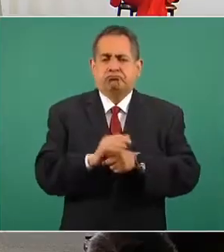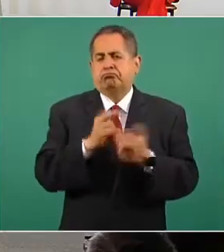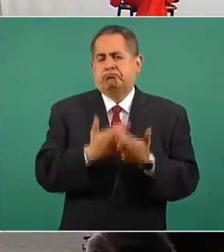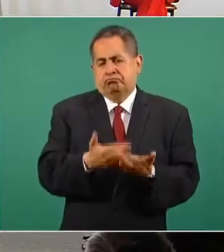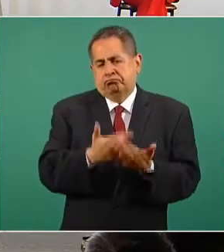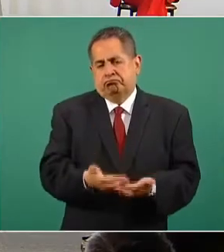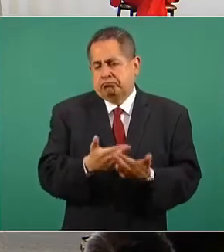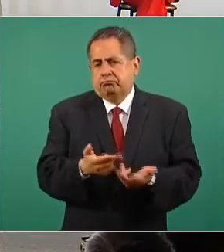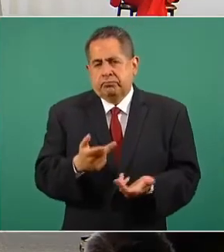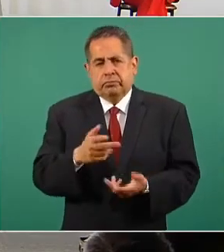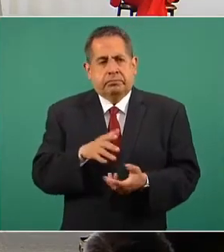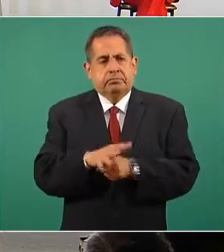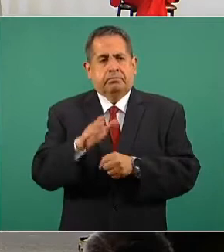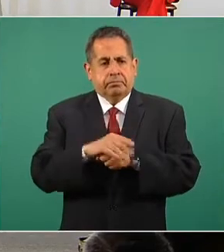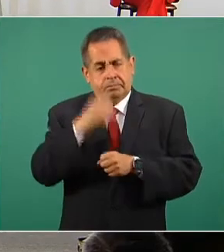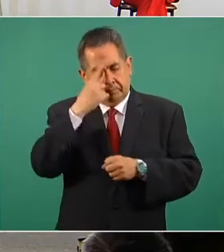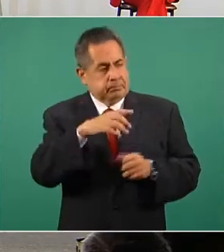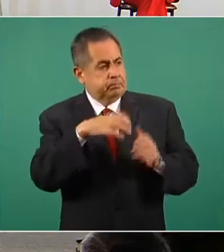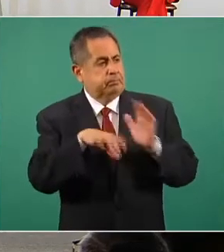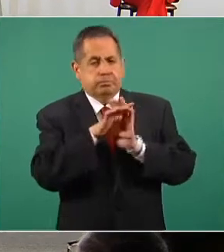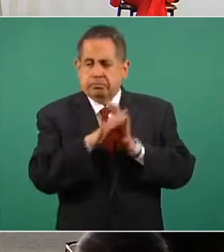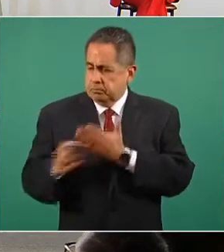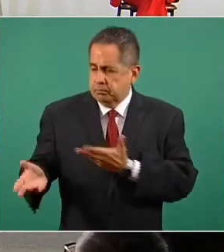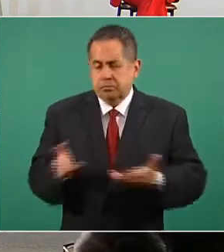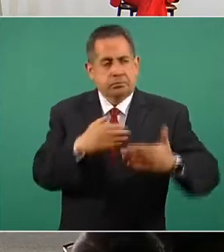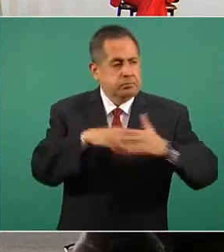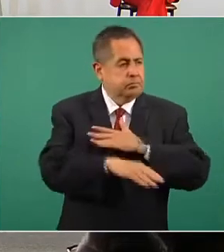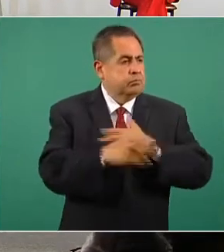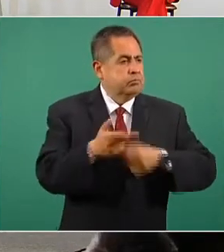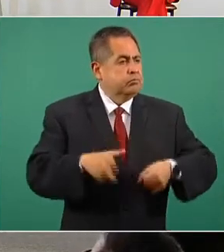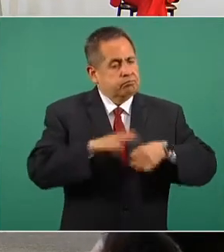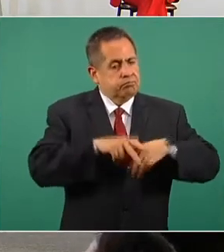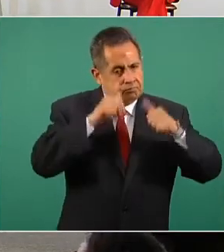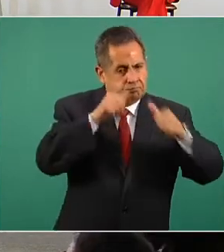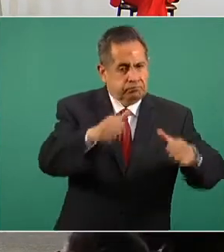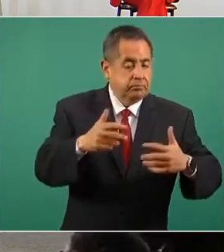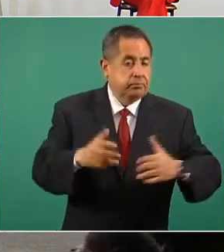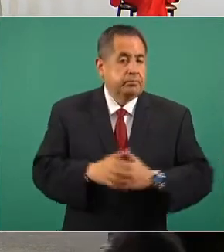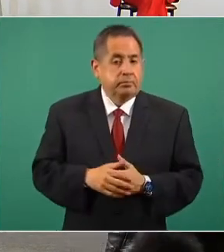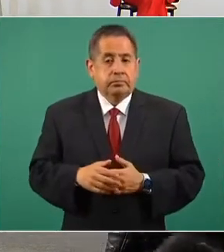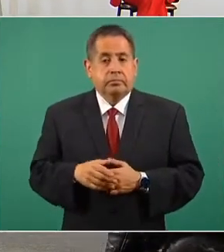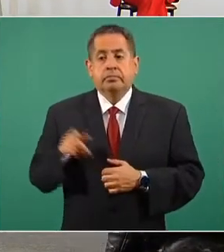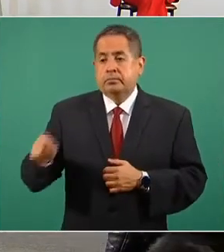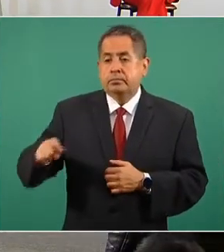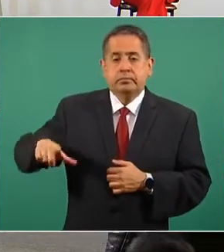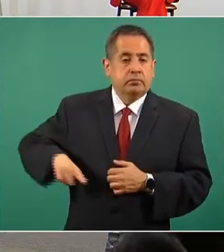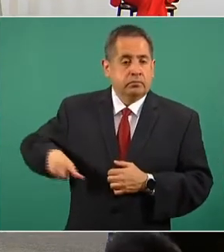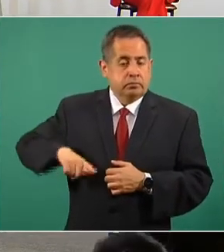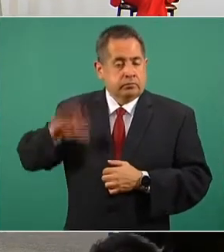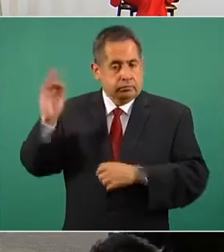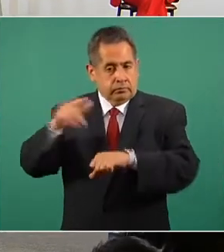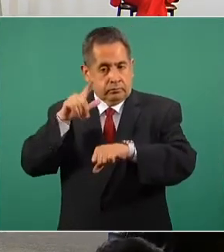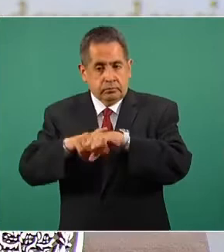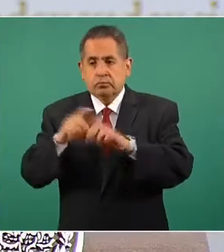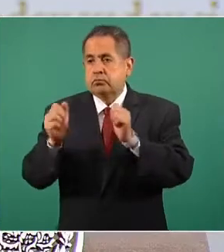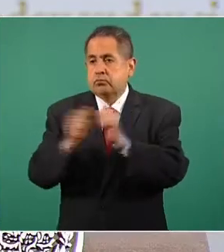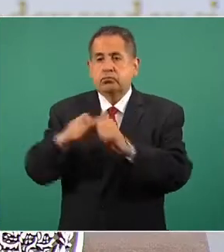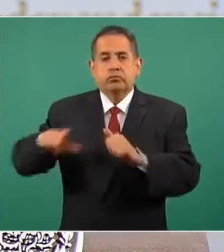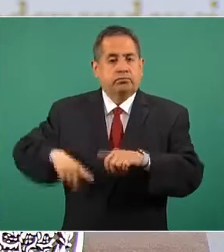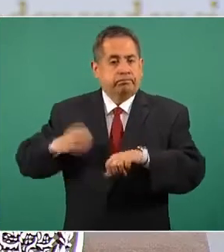términos de las camas que ha dispuesto el gobierno federal, en coordinación con gobiernos estatales también,